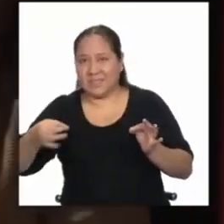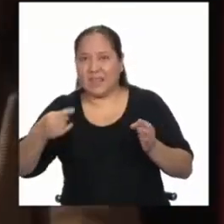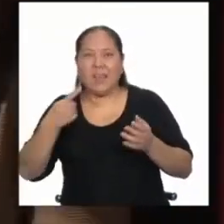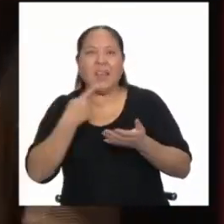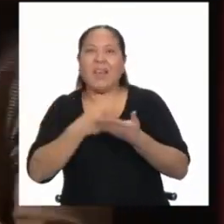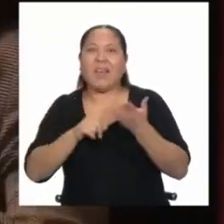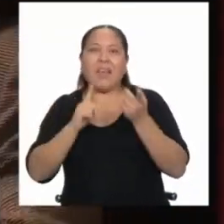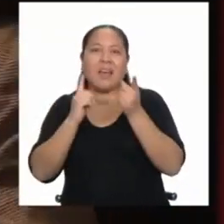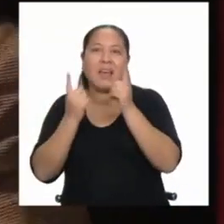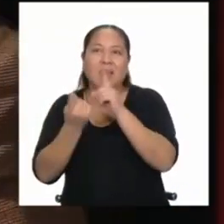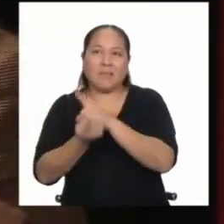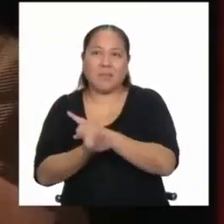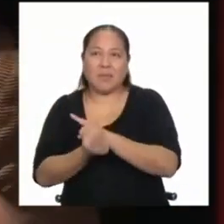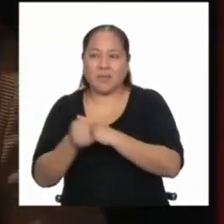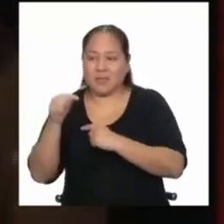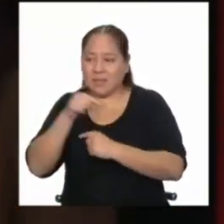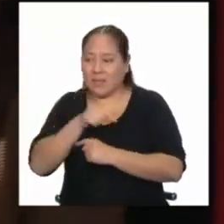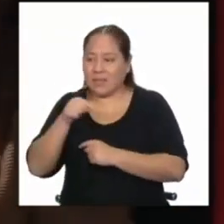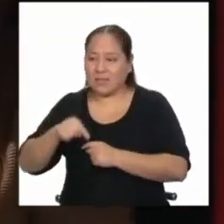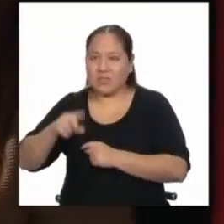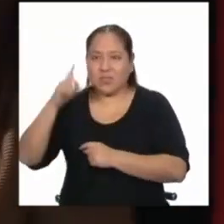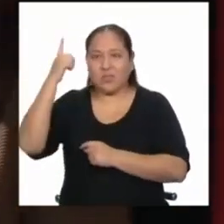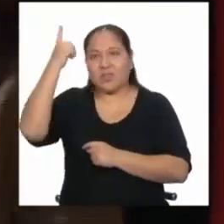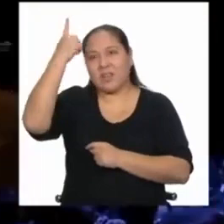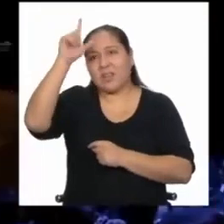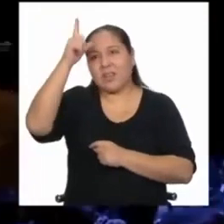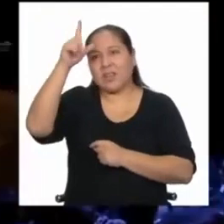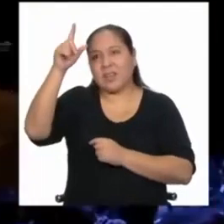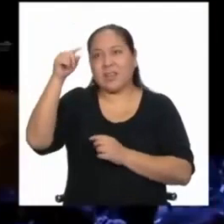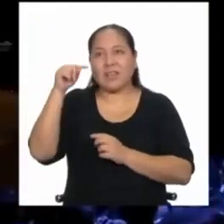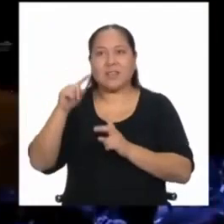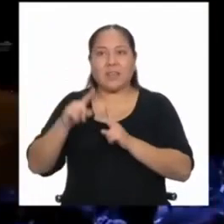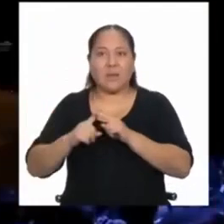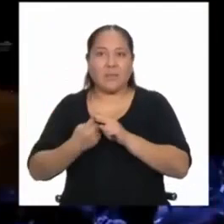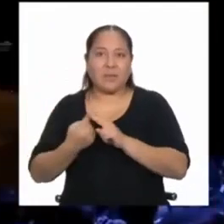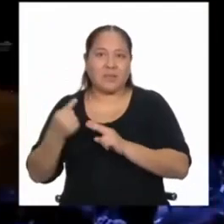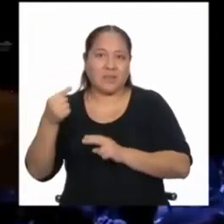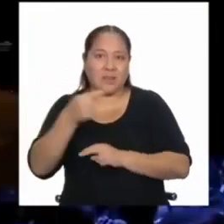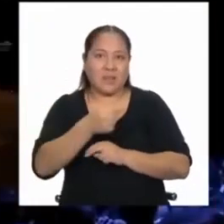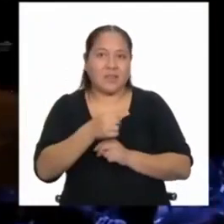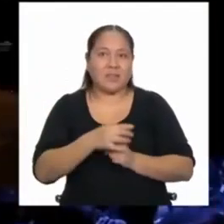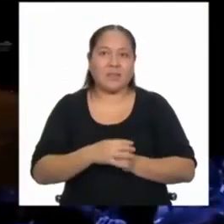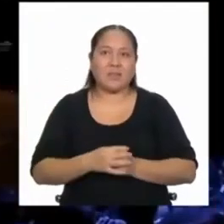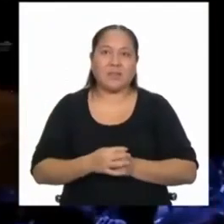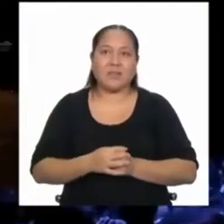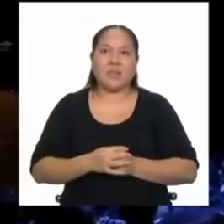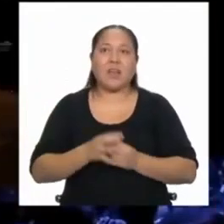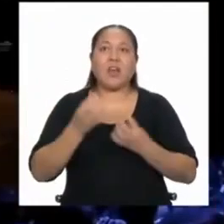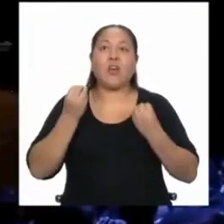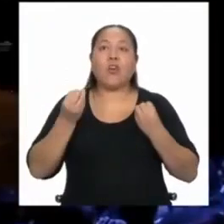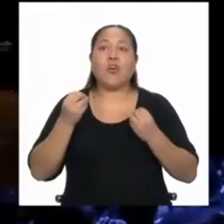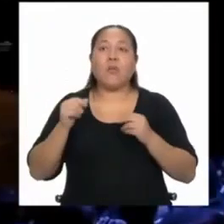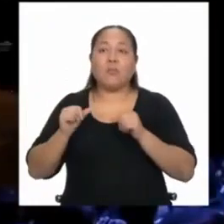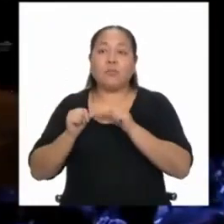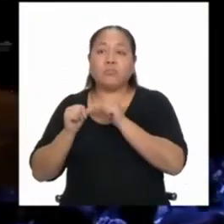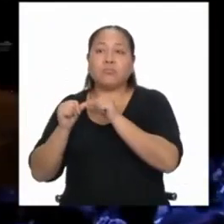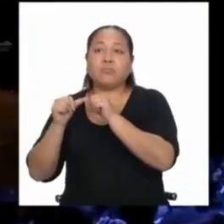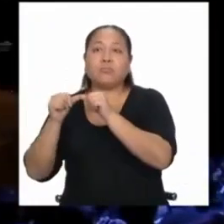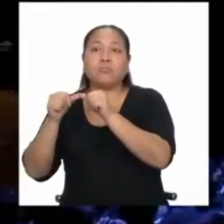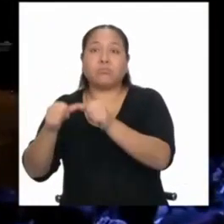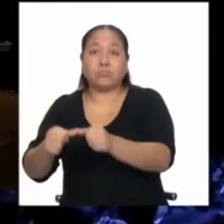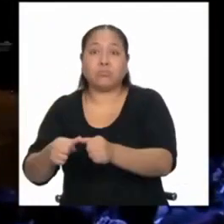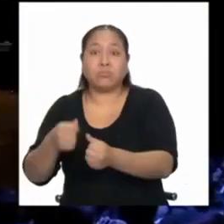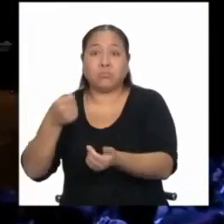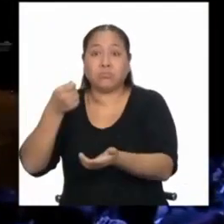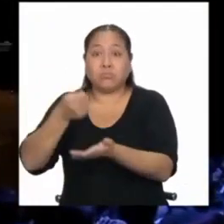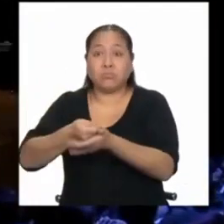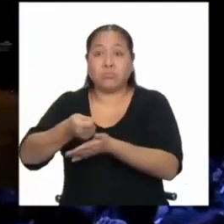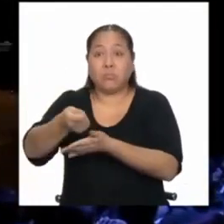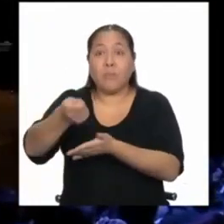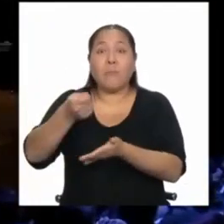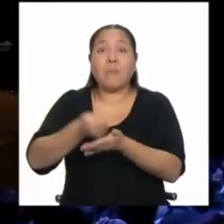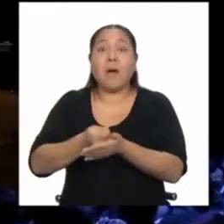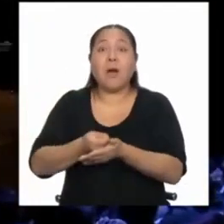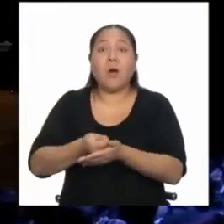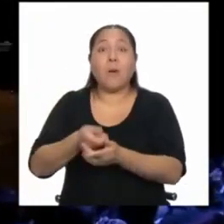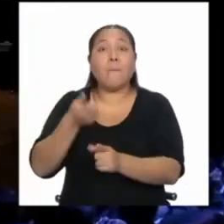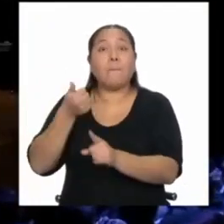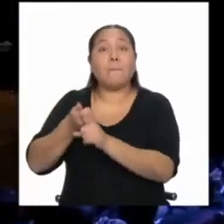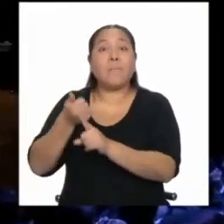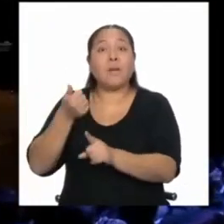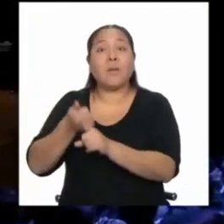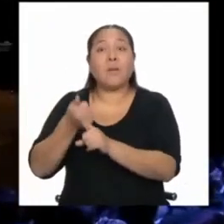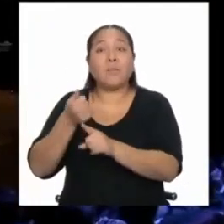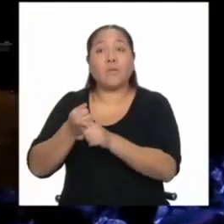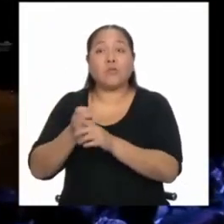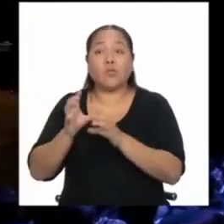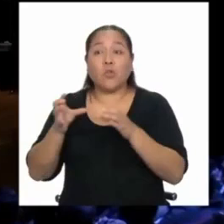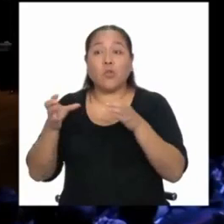logrado hoy, a través de estos líderes que se formaron, y cómo la sostenibilidad viene por parte de estos eventos, espectáculos, de una compañía